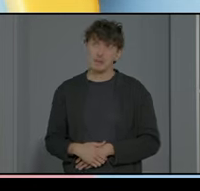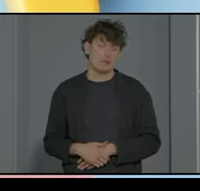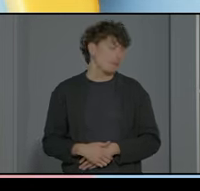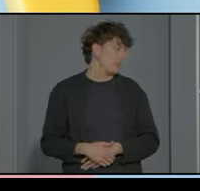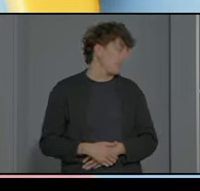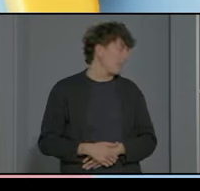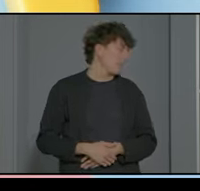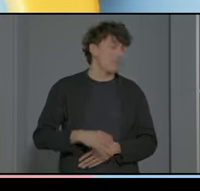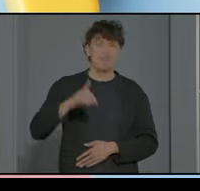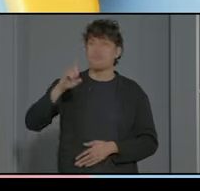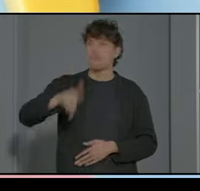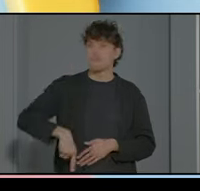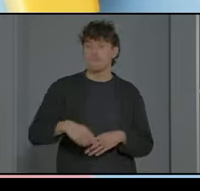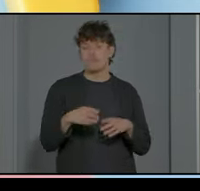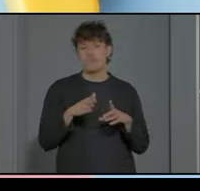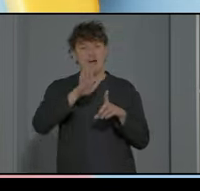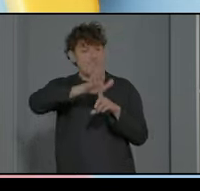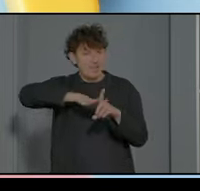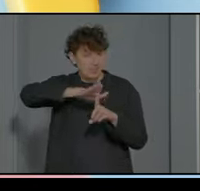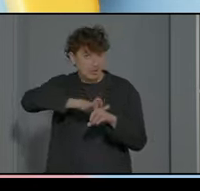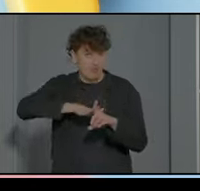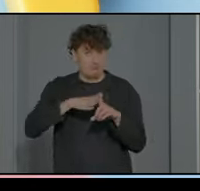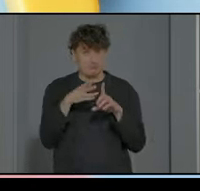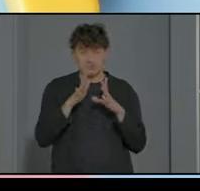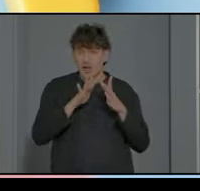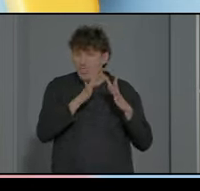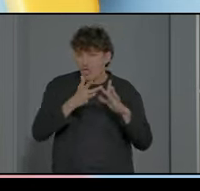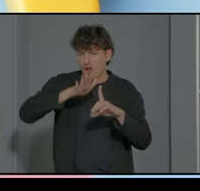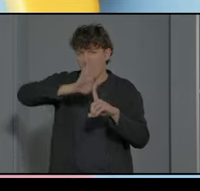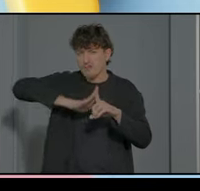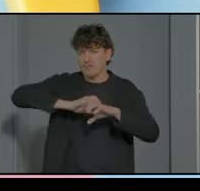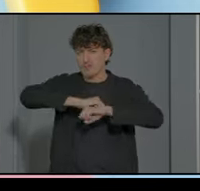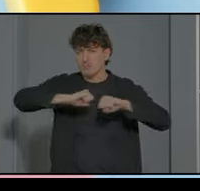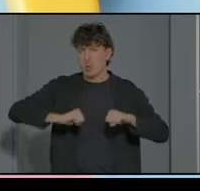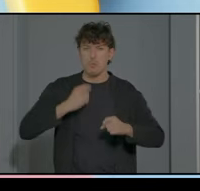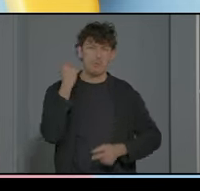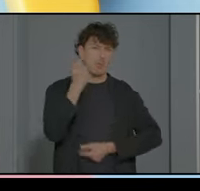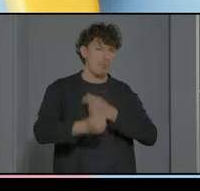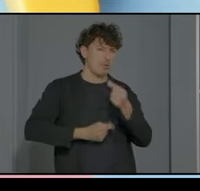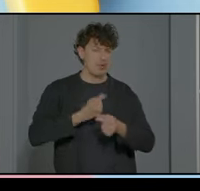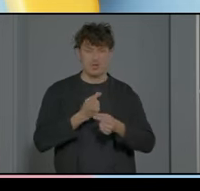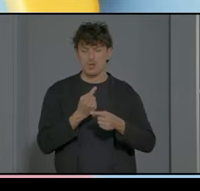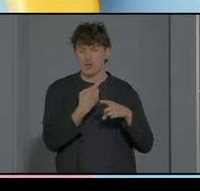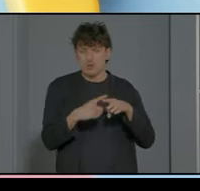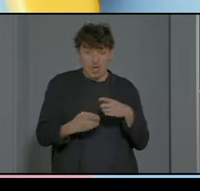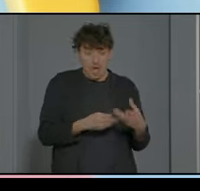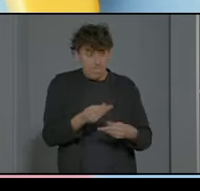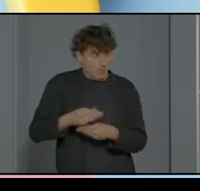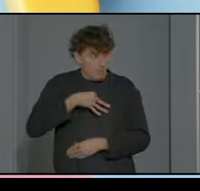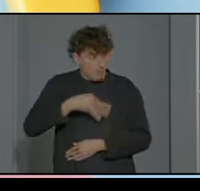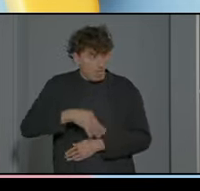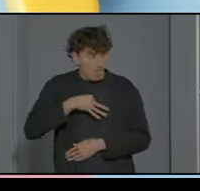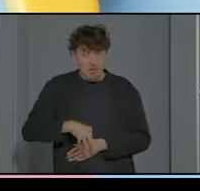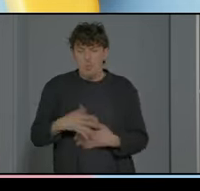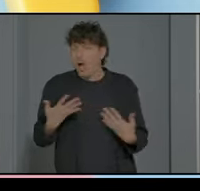se trata de establecer una relación afectiva de irle presentando poquito a poco las cosas que podemos ir haciendo ahí todo